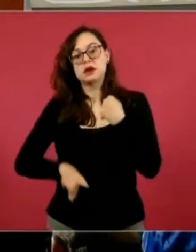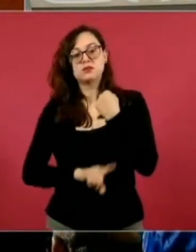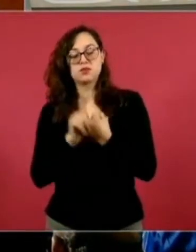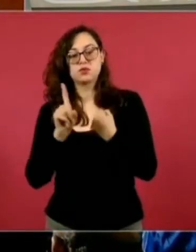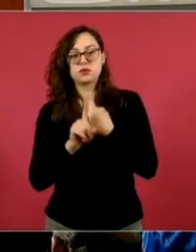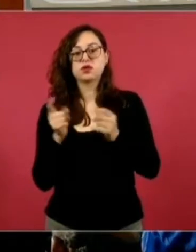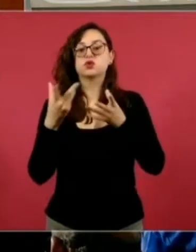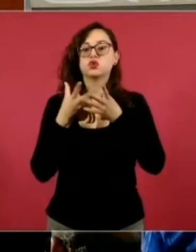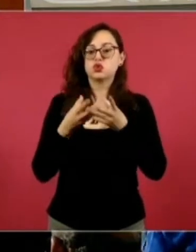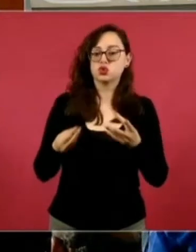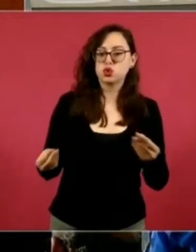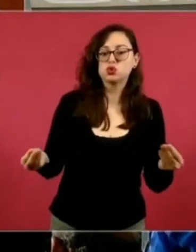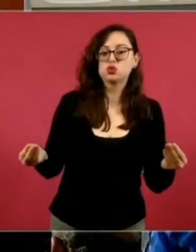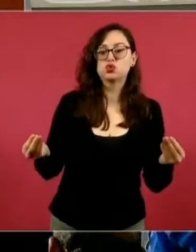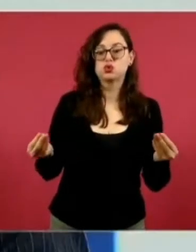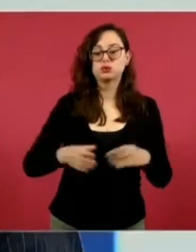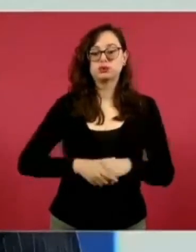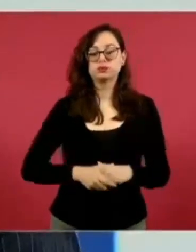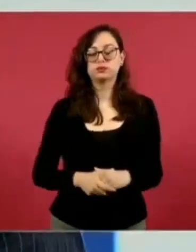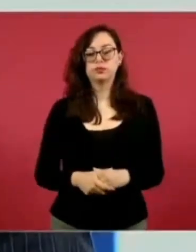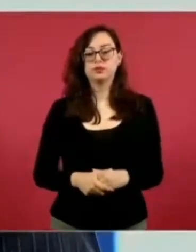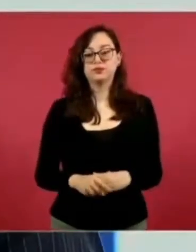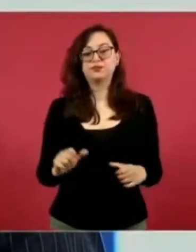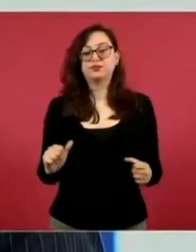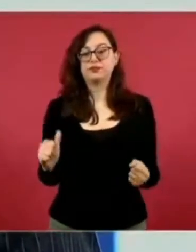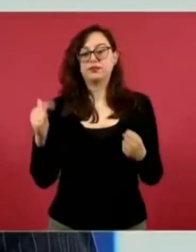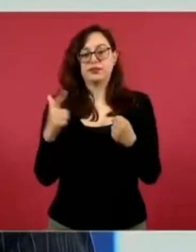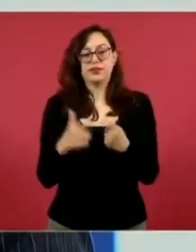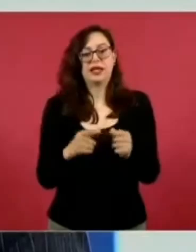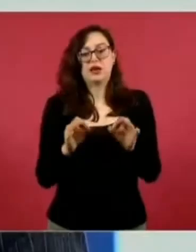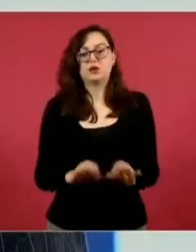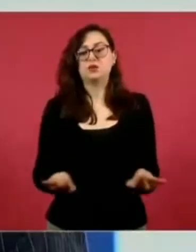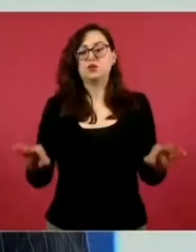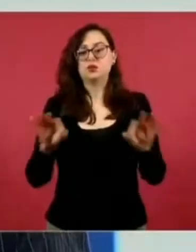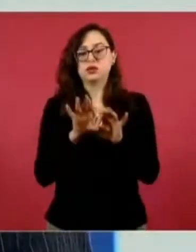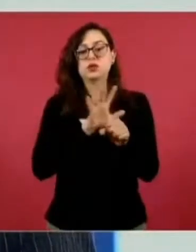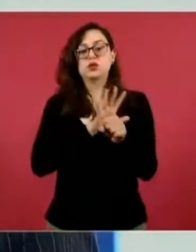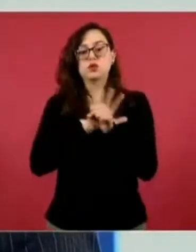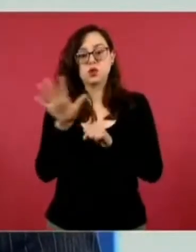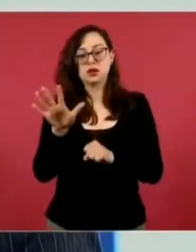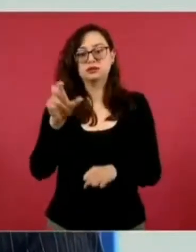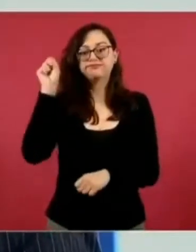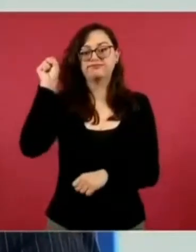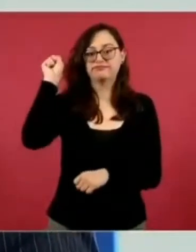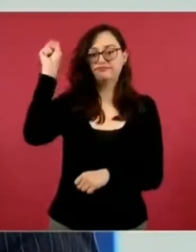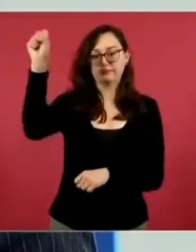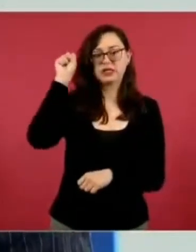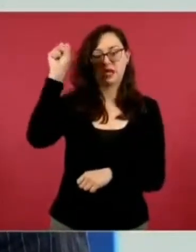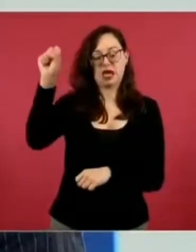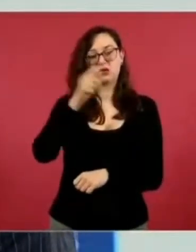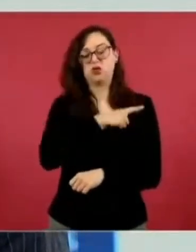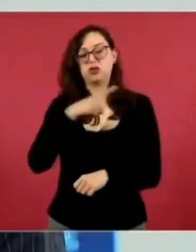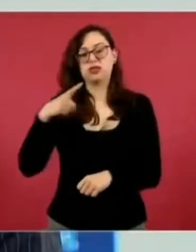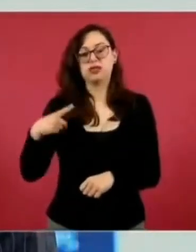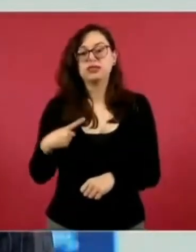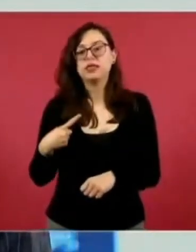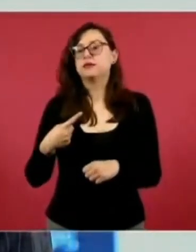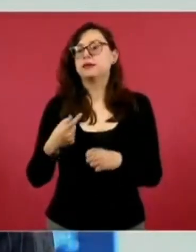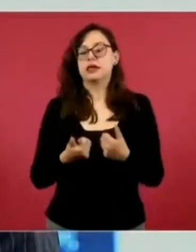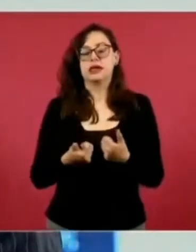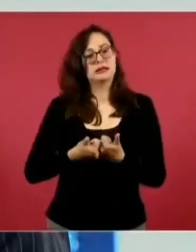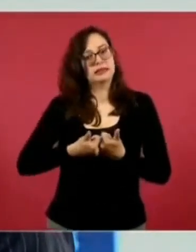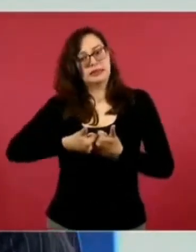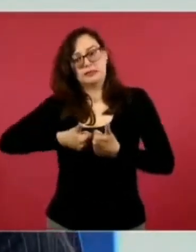Y bueno, justamente uno de los puntos importantes es el de la autonomía sindical, uno de los grandes principios de esta reforma